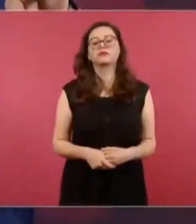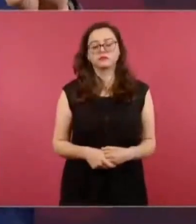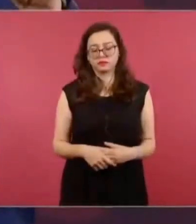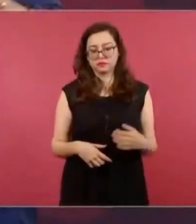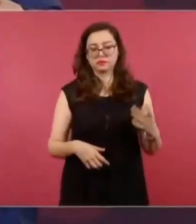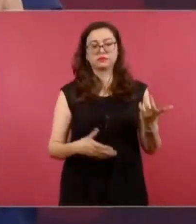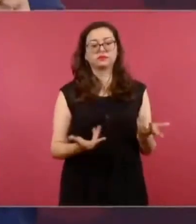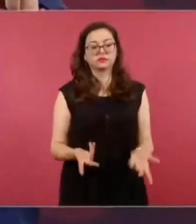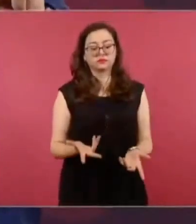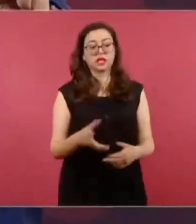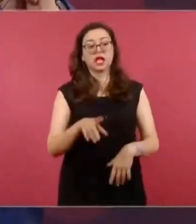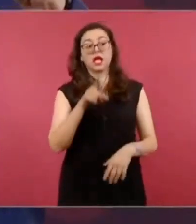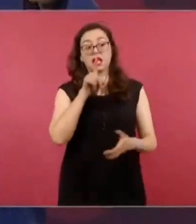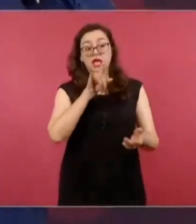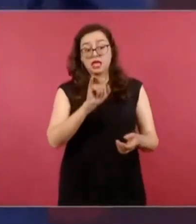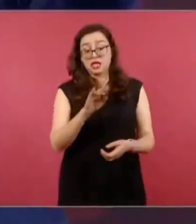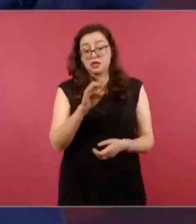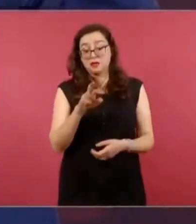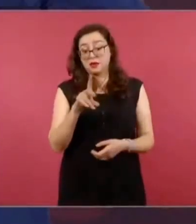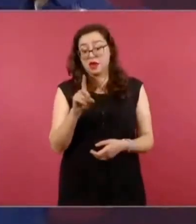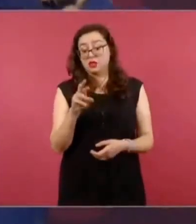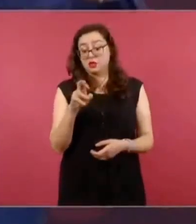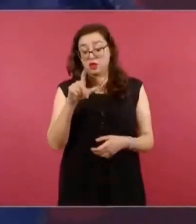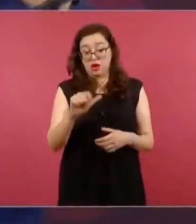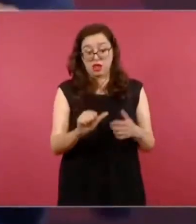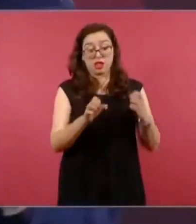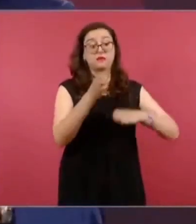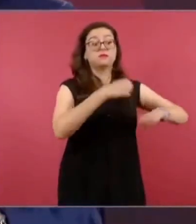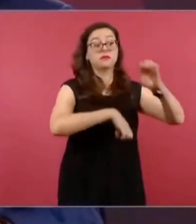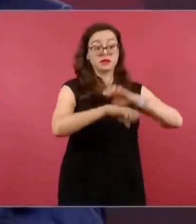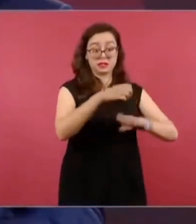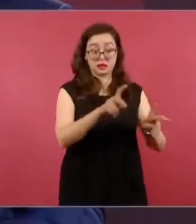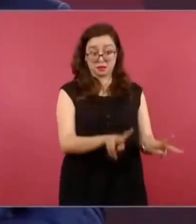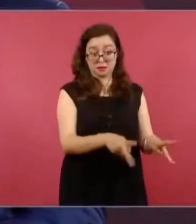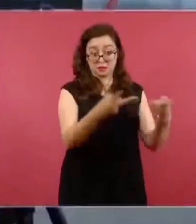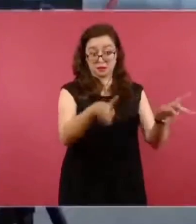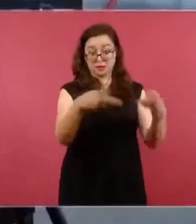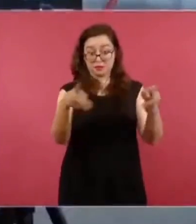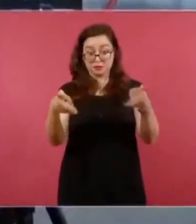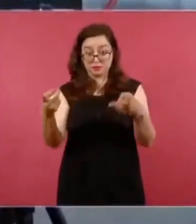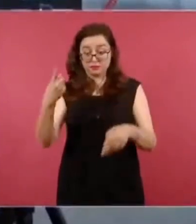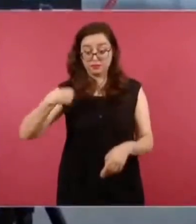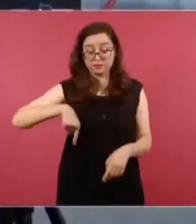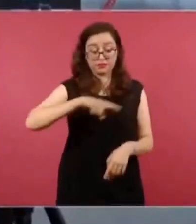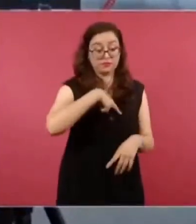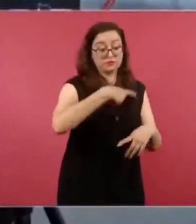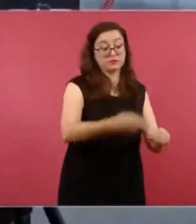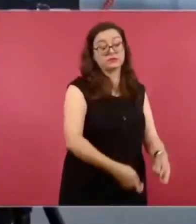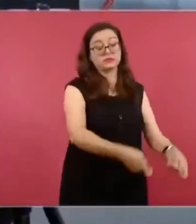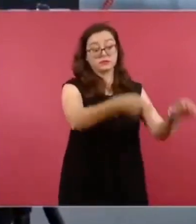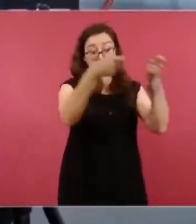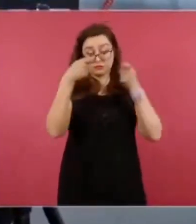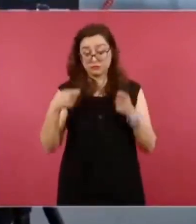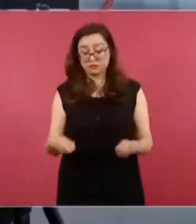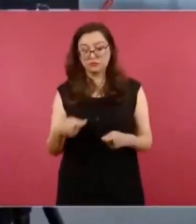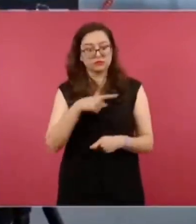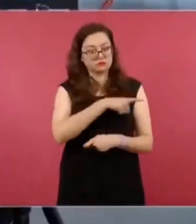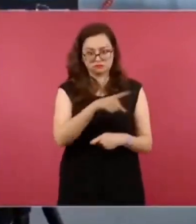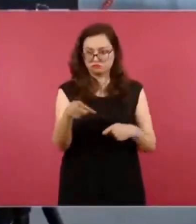electricistas, pero estamos ayudando. De esa carta de 2010 que usted envió a ellos. Sí,